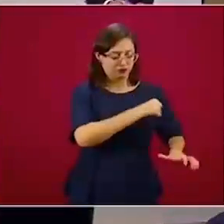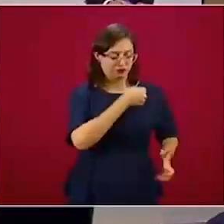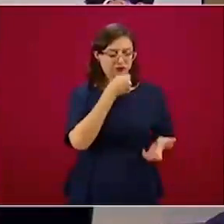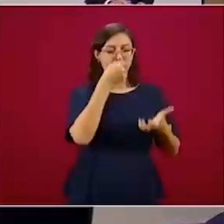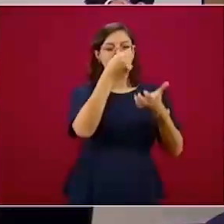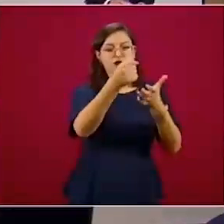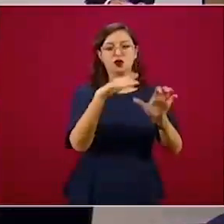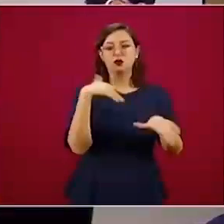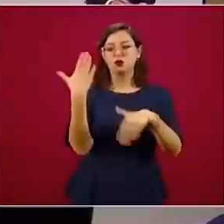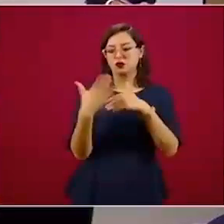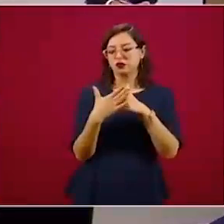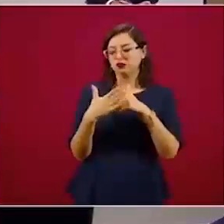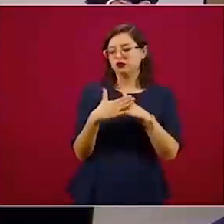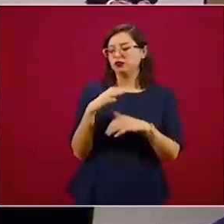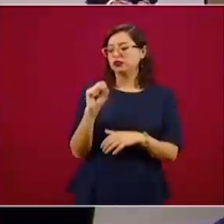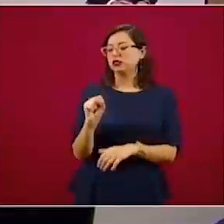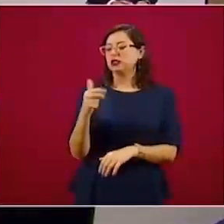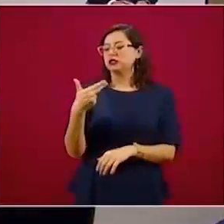ese fondo.